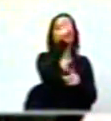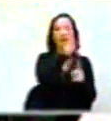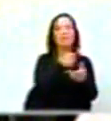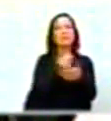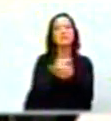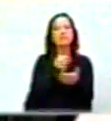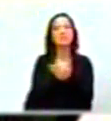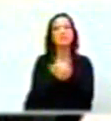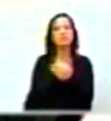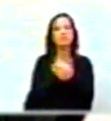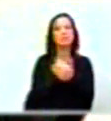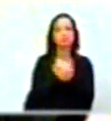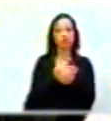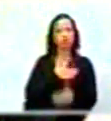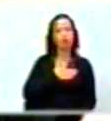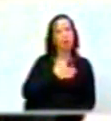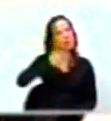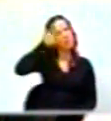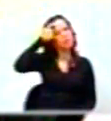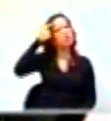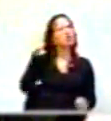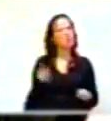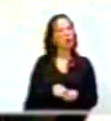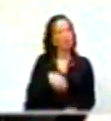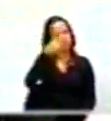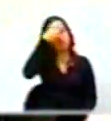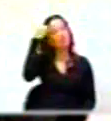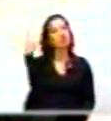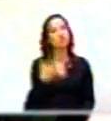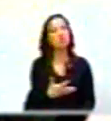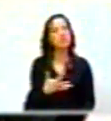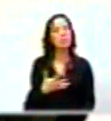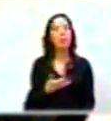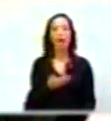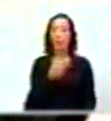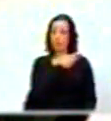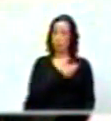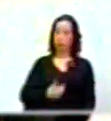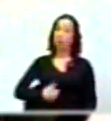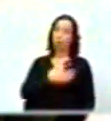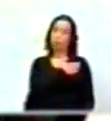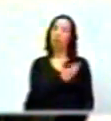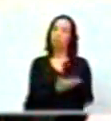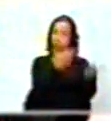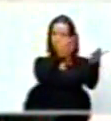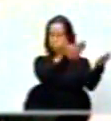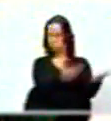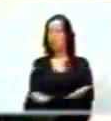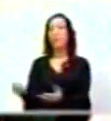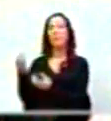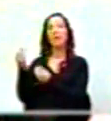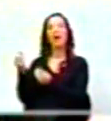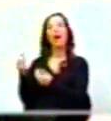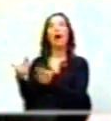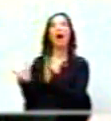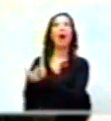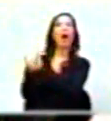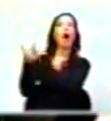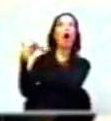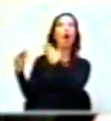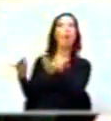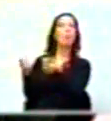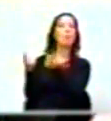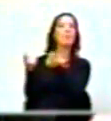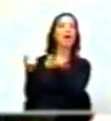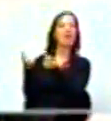justamente, yo pienso que de manera inútil, de justificar el regalo de los dineros del erario público